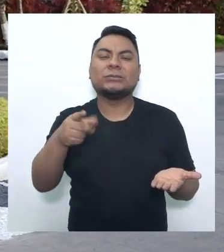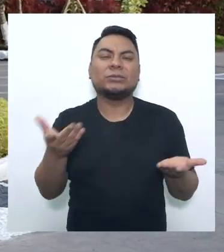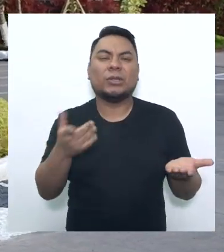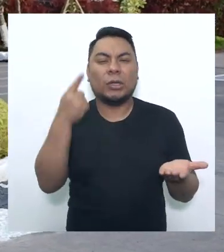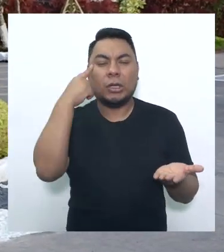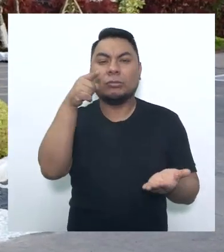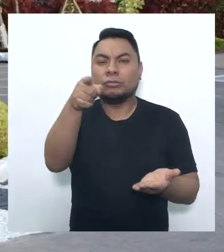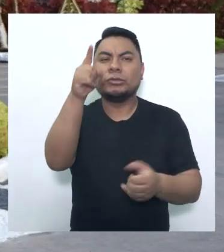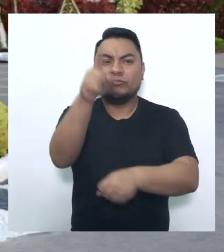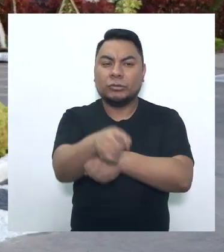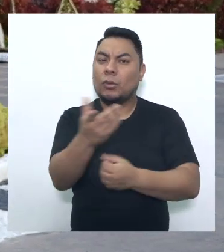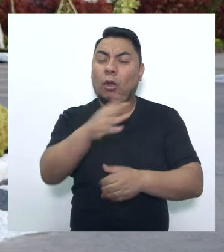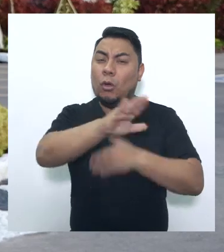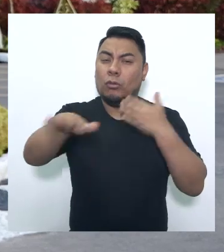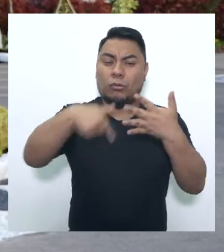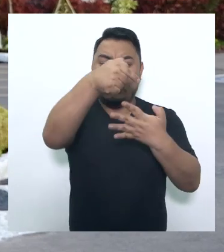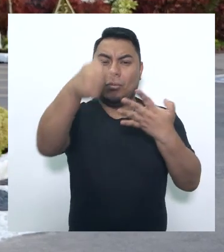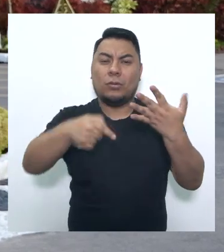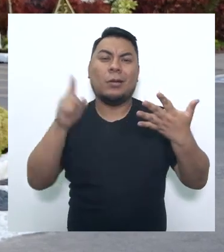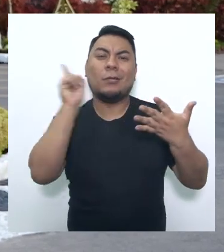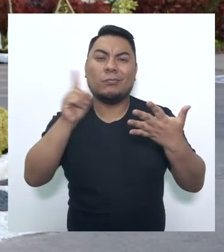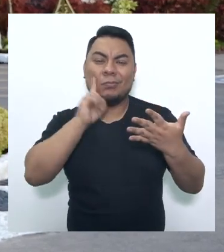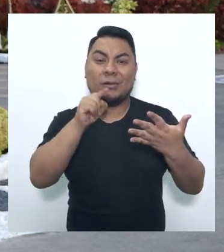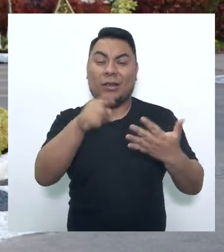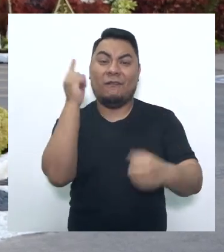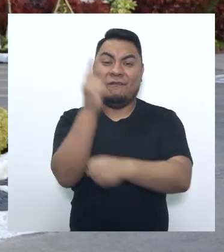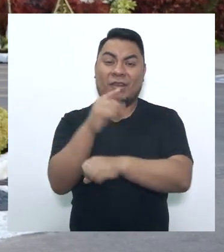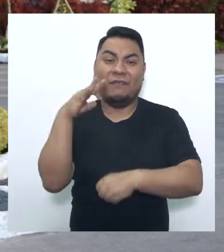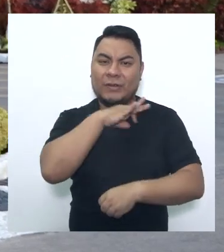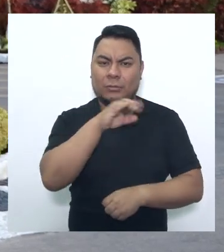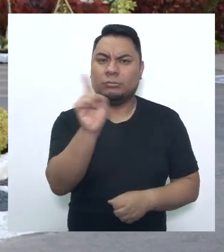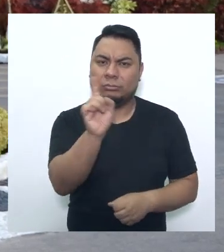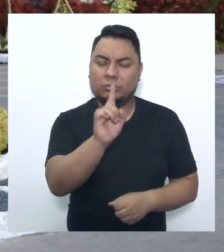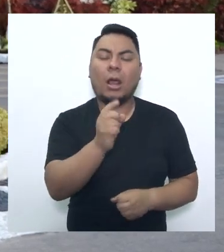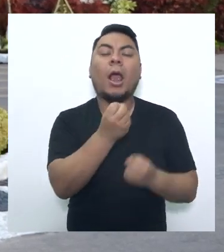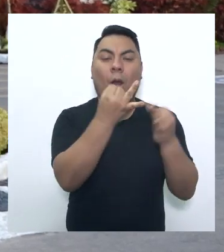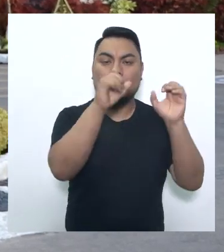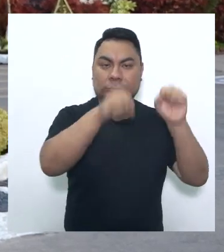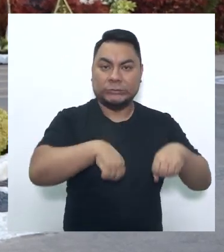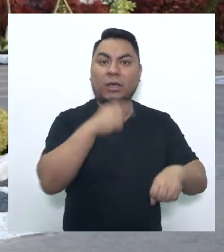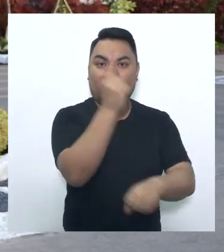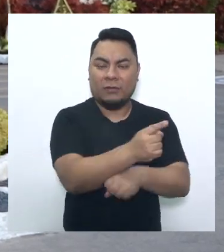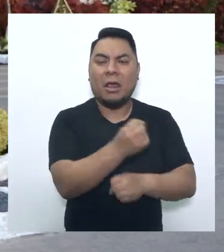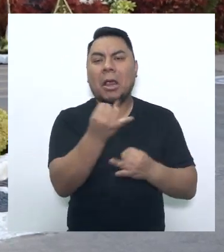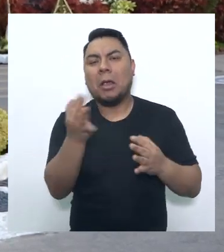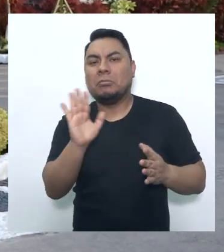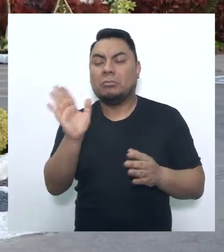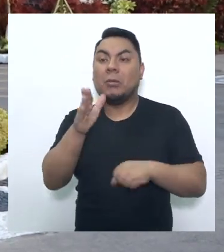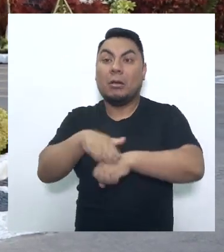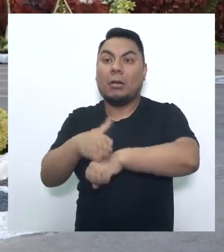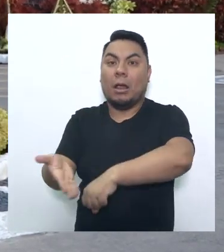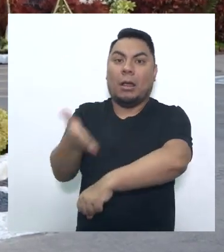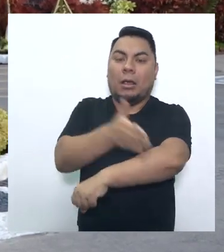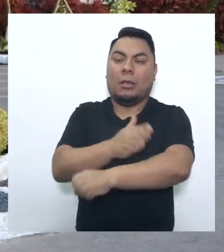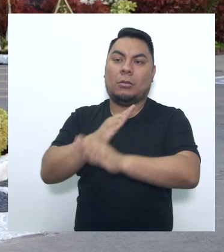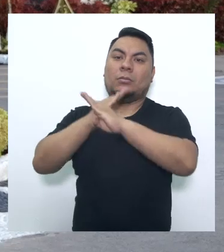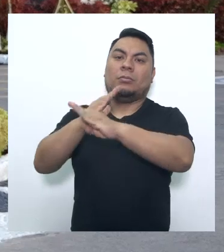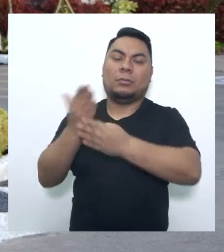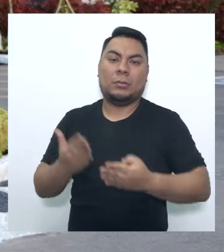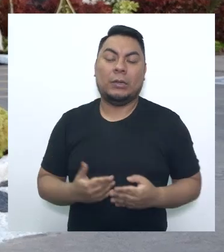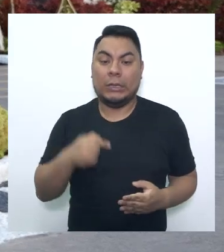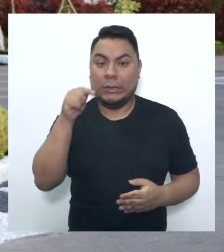Y recuerda, no todo engaño es considerado estafa, pues si nosotros podemos prever este engaño y no lo hacemos,